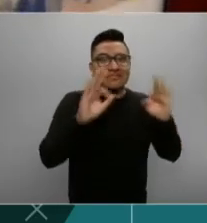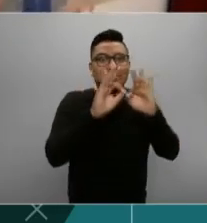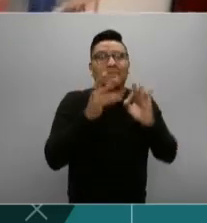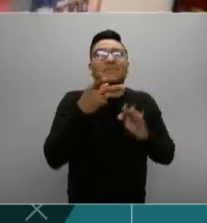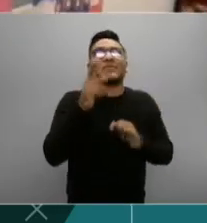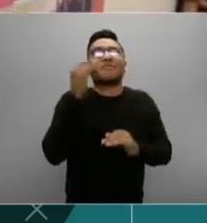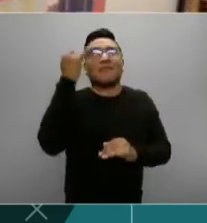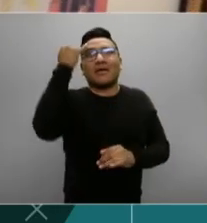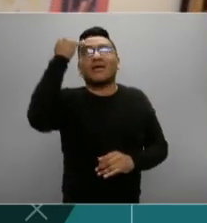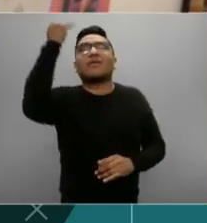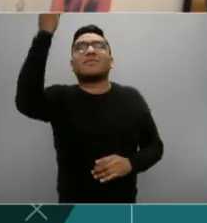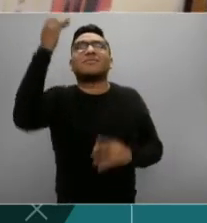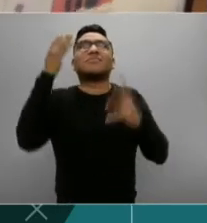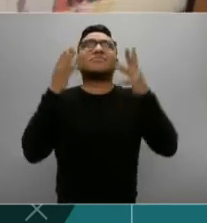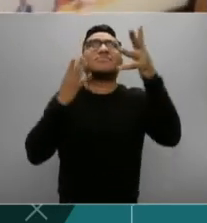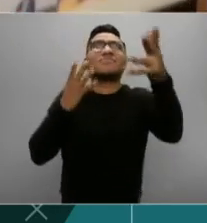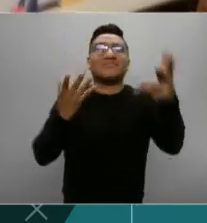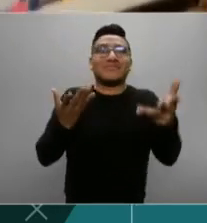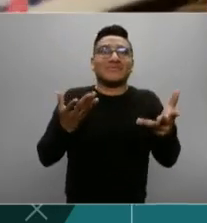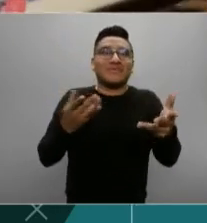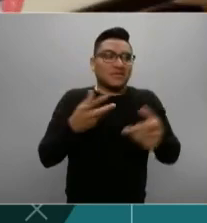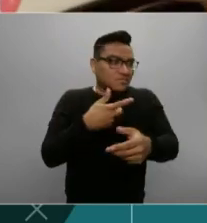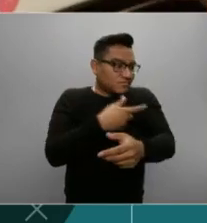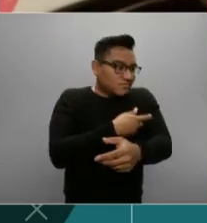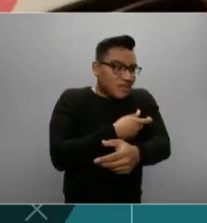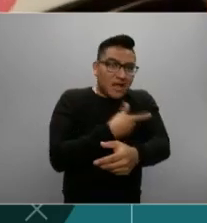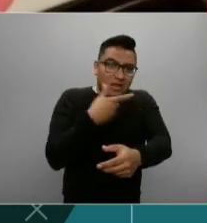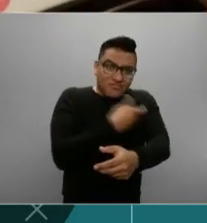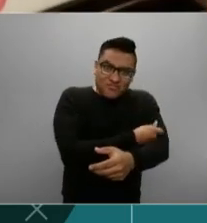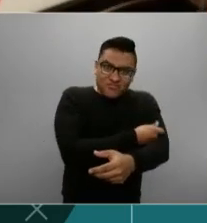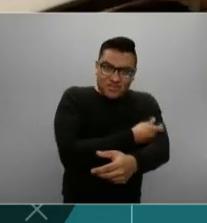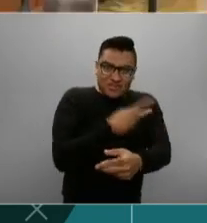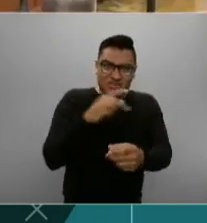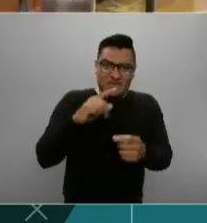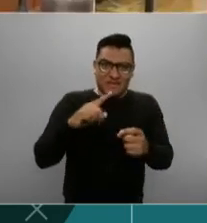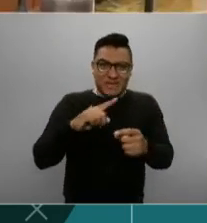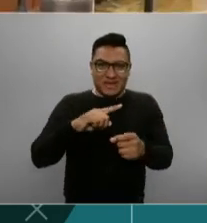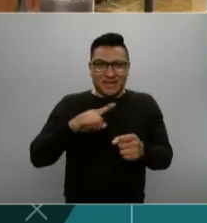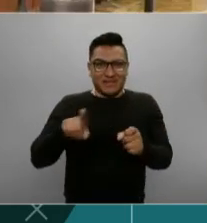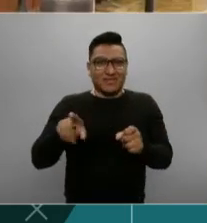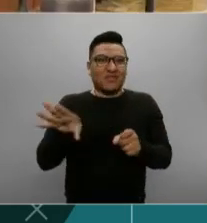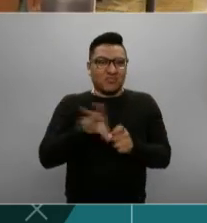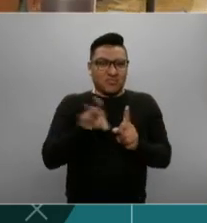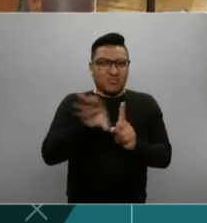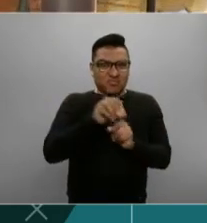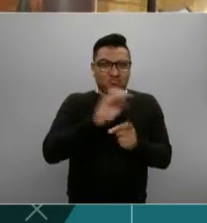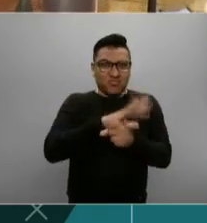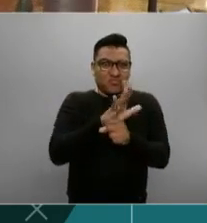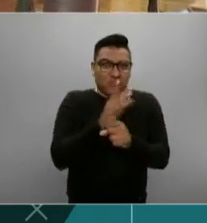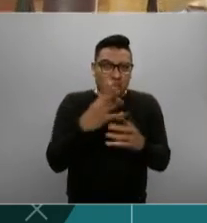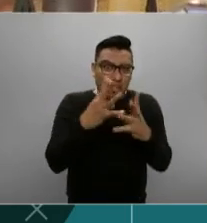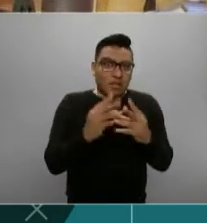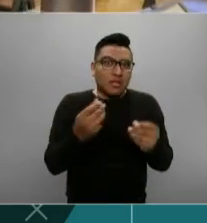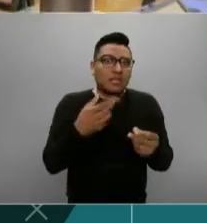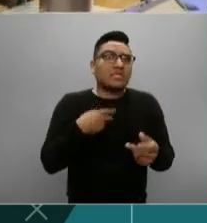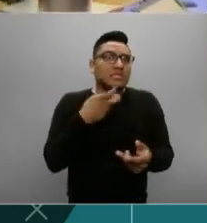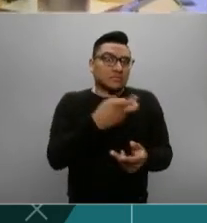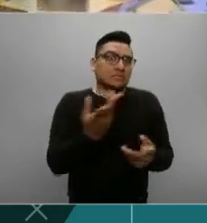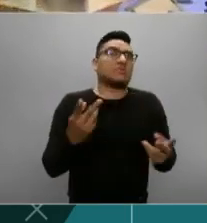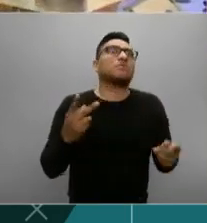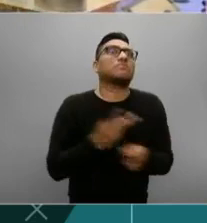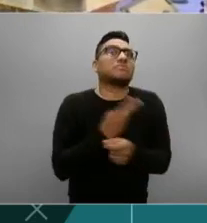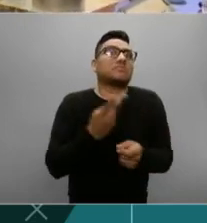imagínense lo que va a pasar cuando salgan las vacunas. Si ha habido especulación con los ventiladores, que son muy